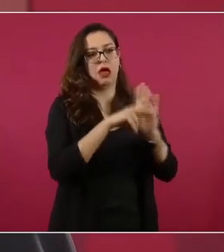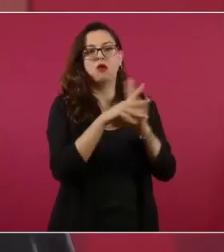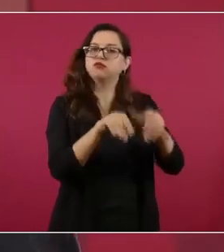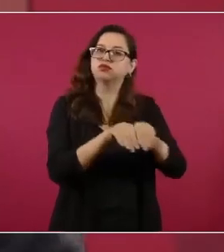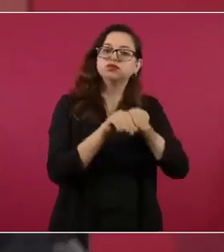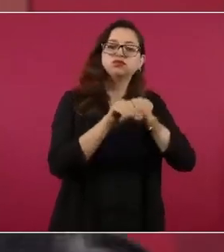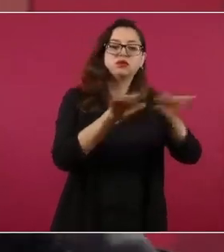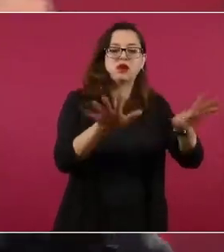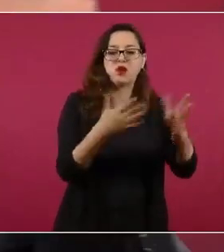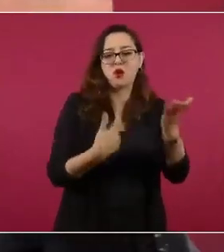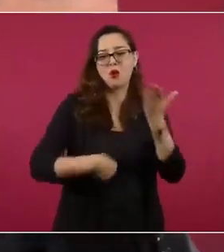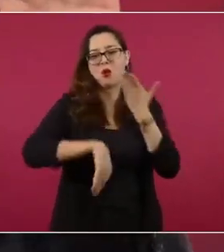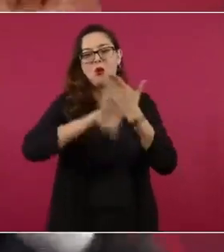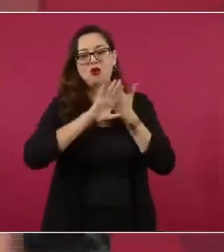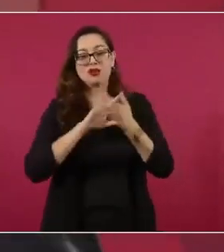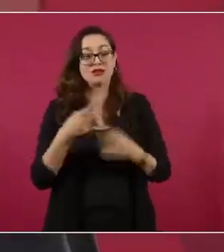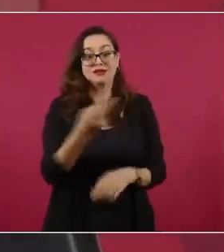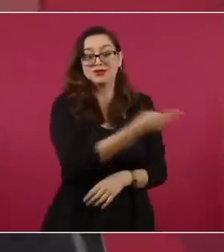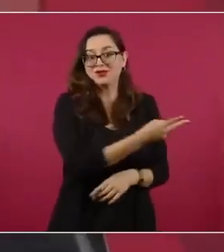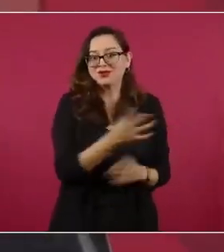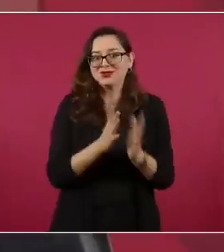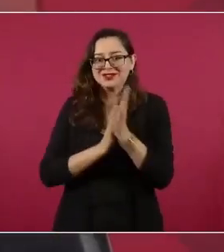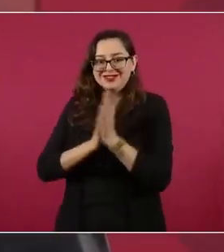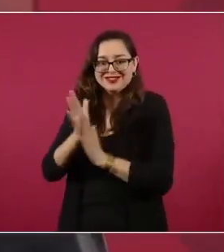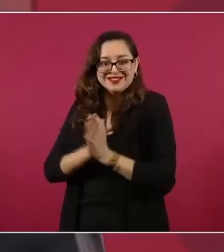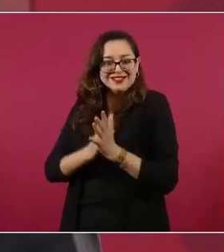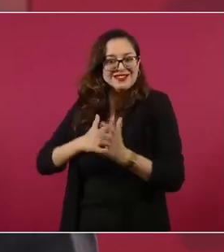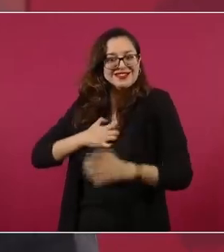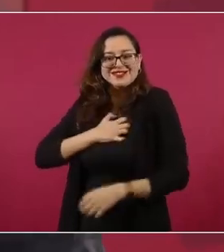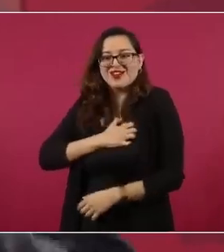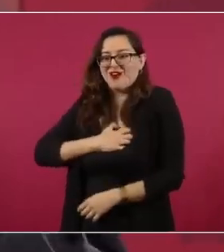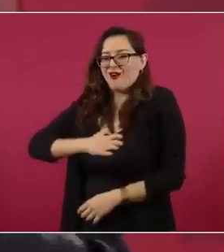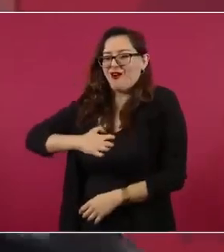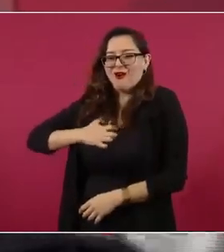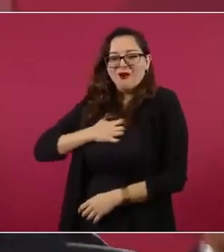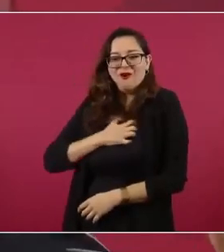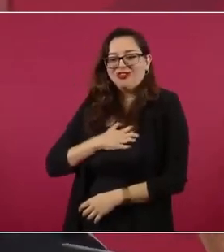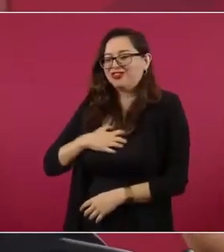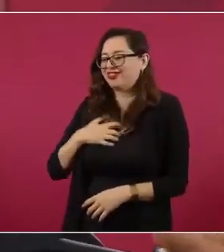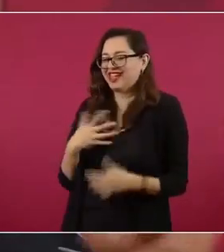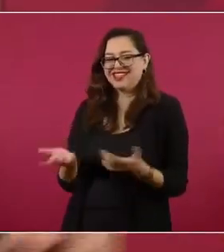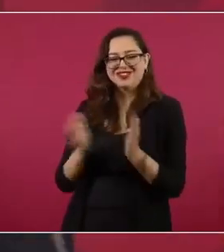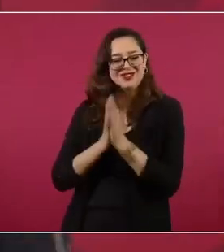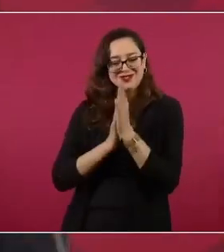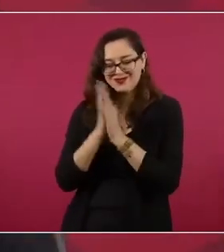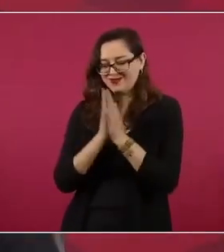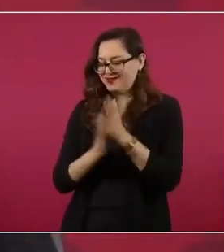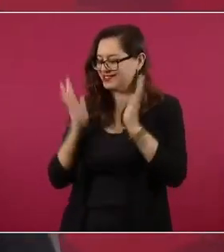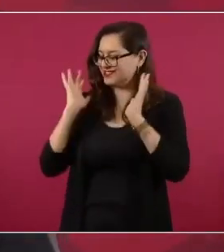y estaban eufóricos. Hasta aquí duró este.